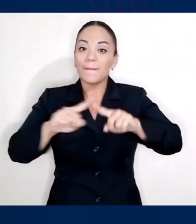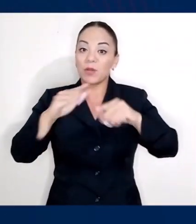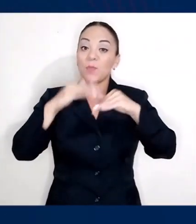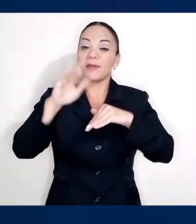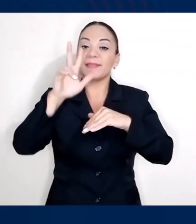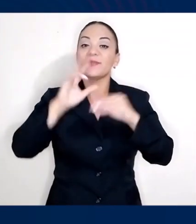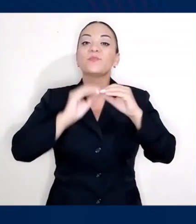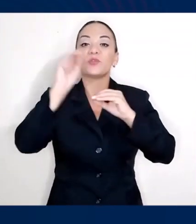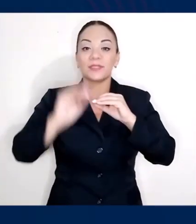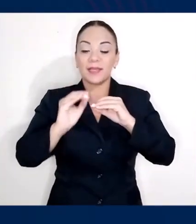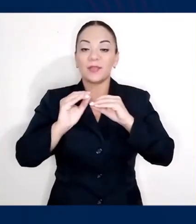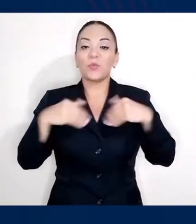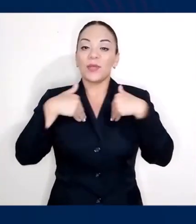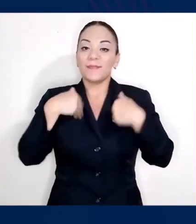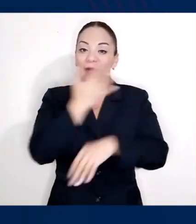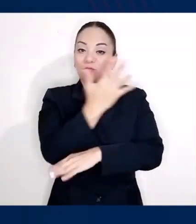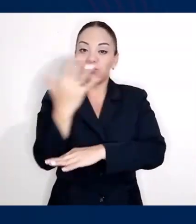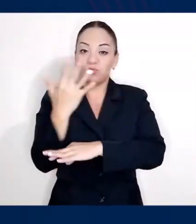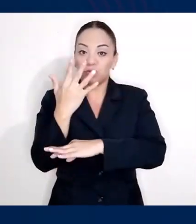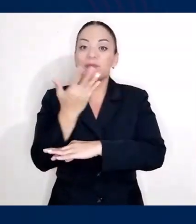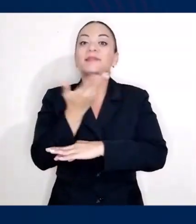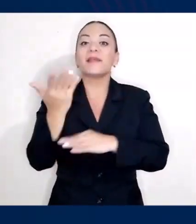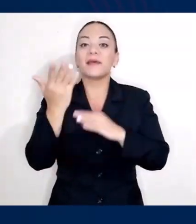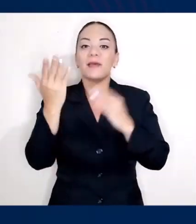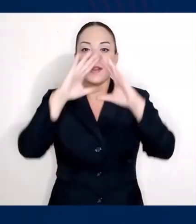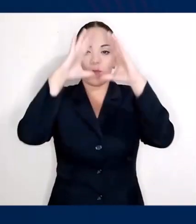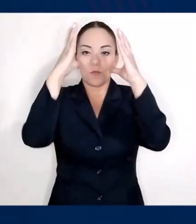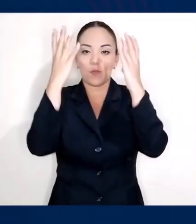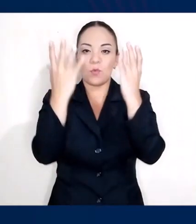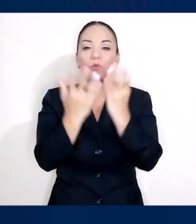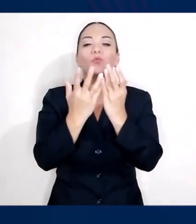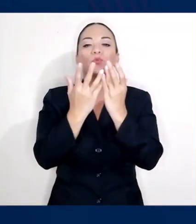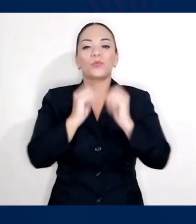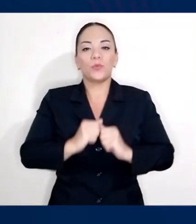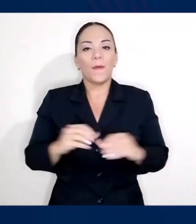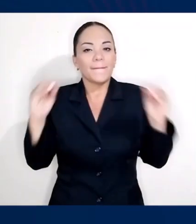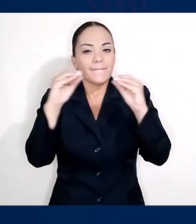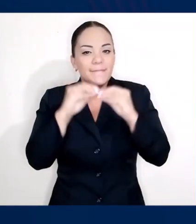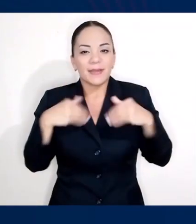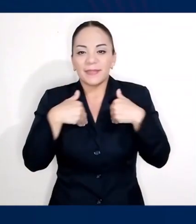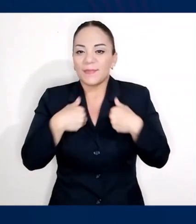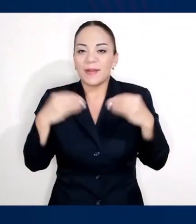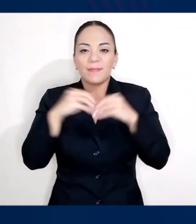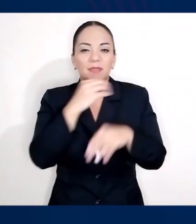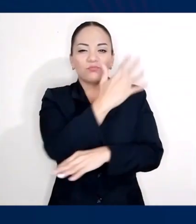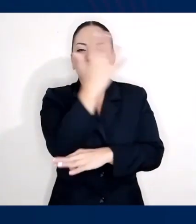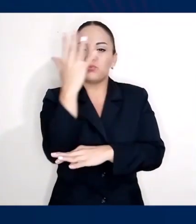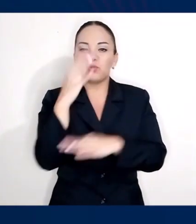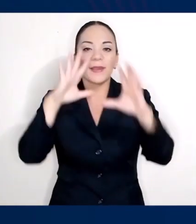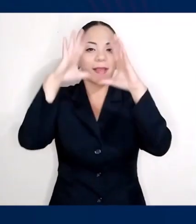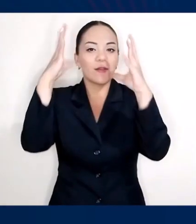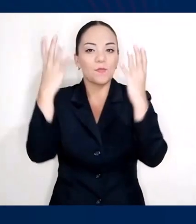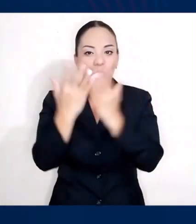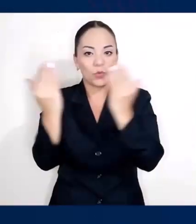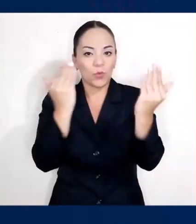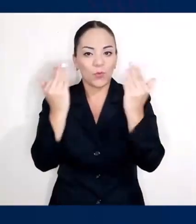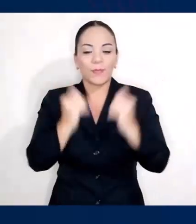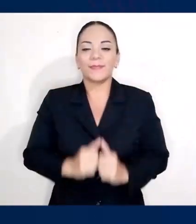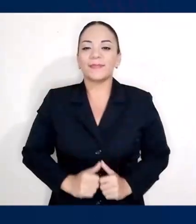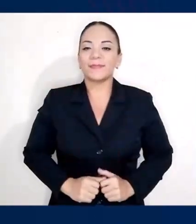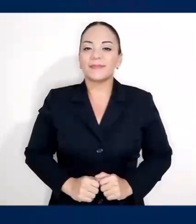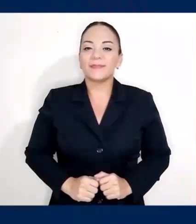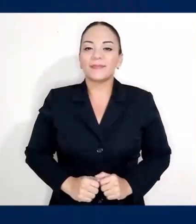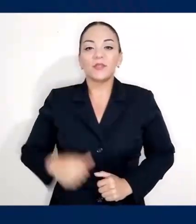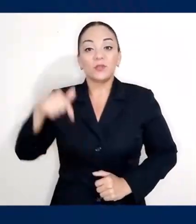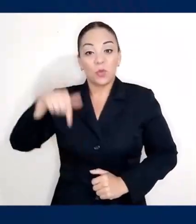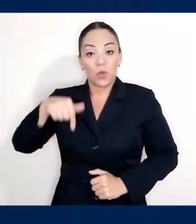% de la biodiversidad marina del planeta y que seamos el país con mayor densidad de flora y fauna del mundo. Hoy